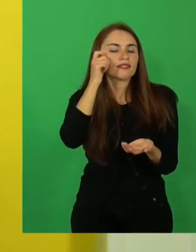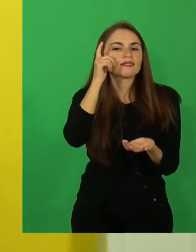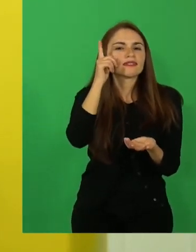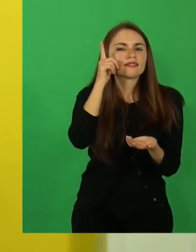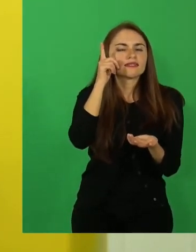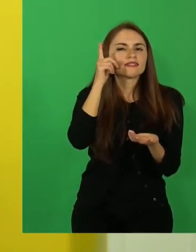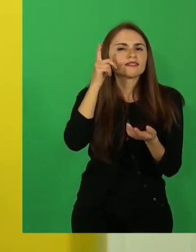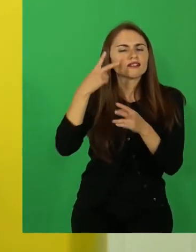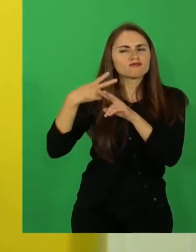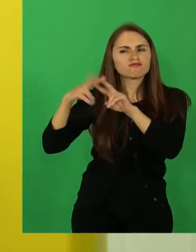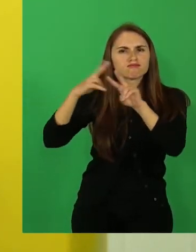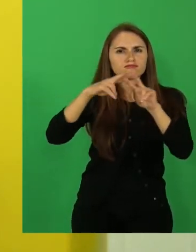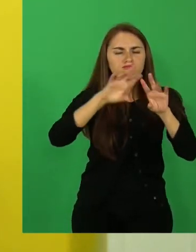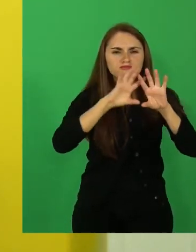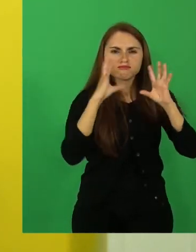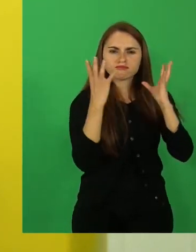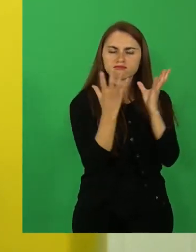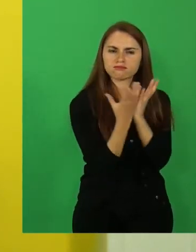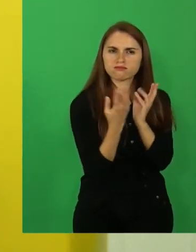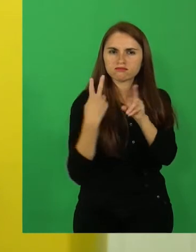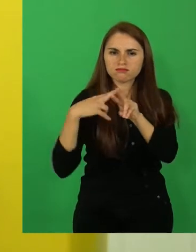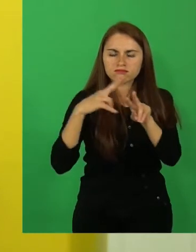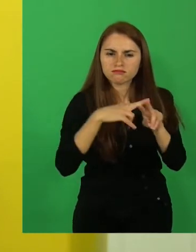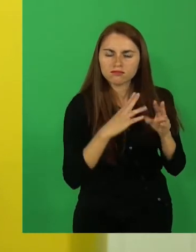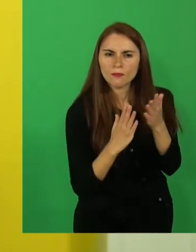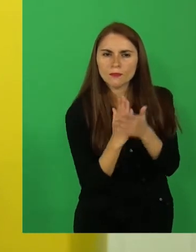creación del mundo.